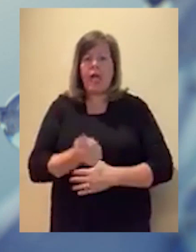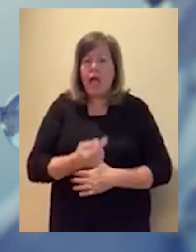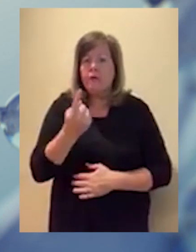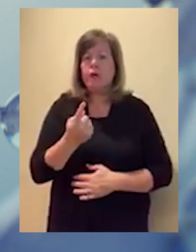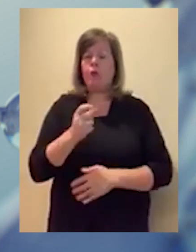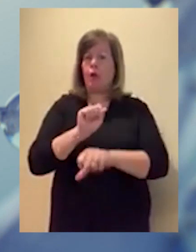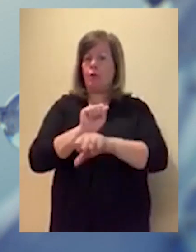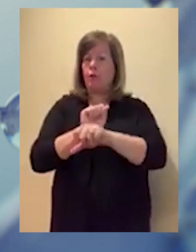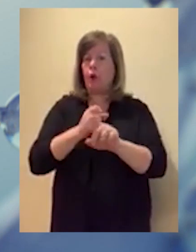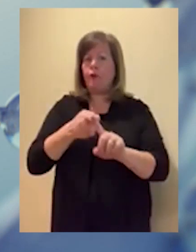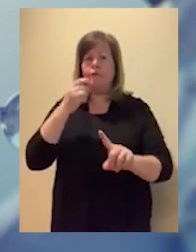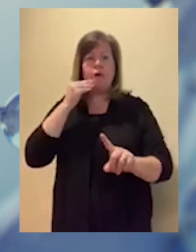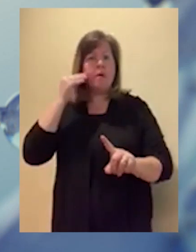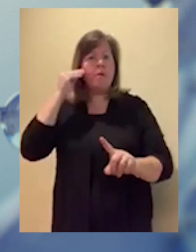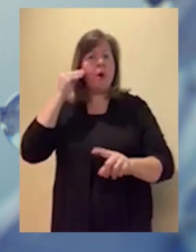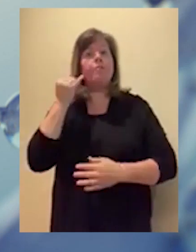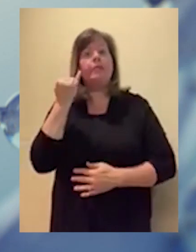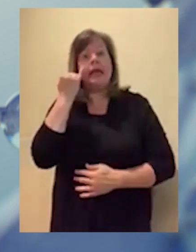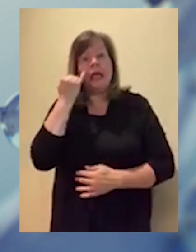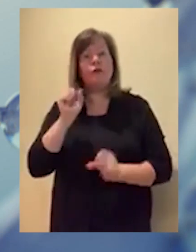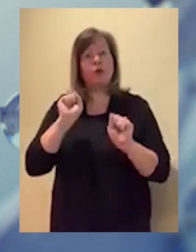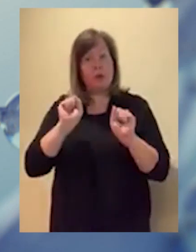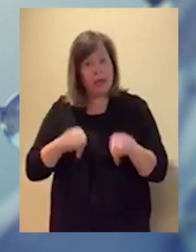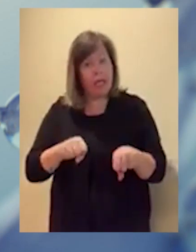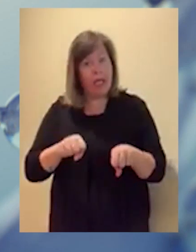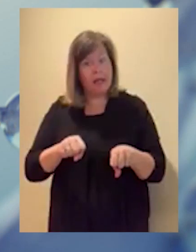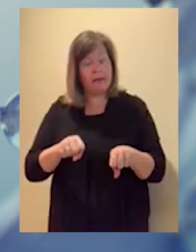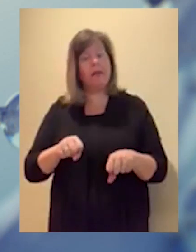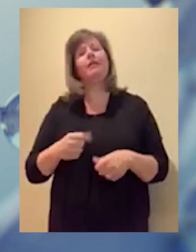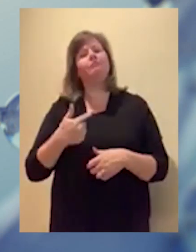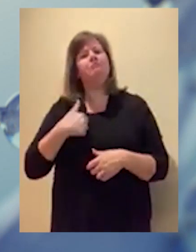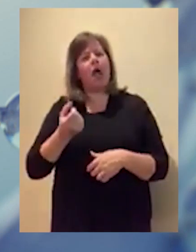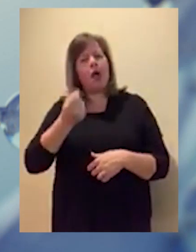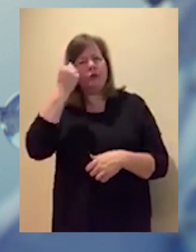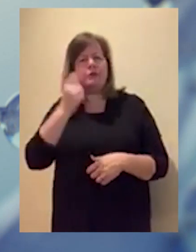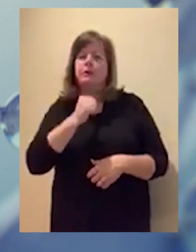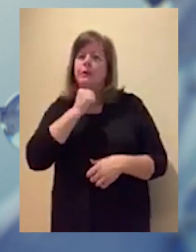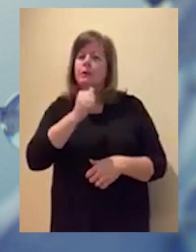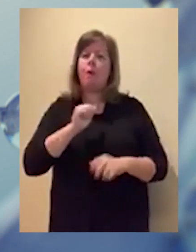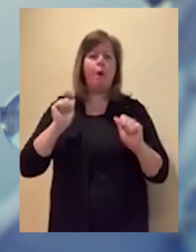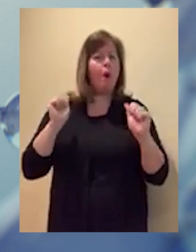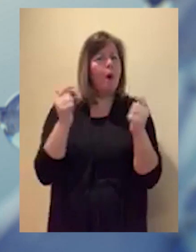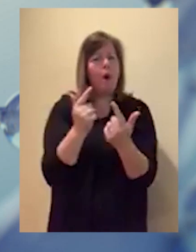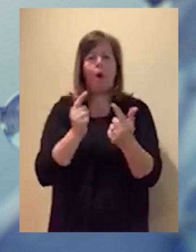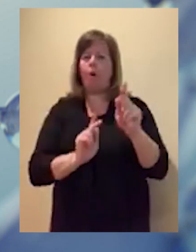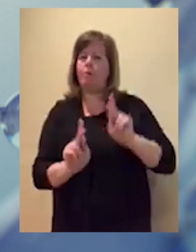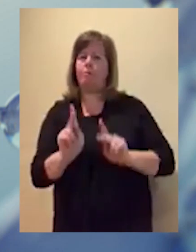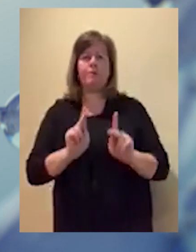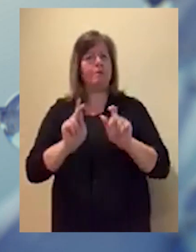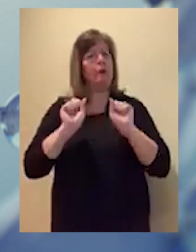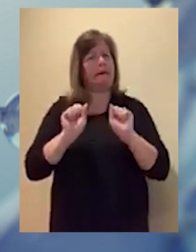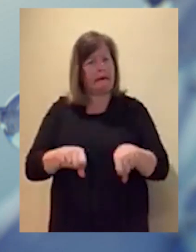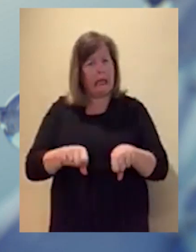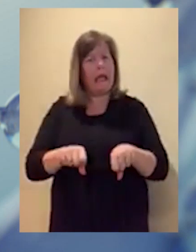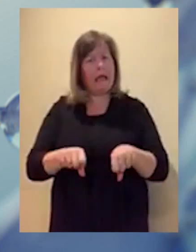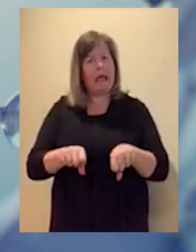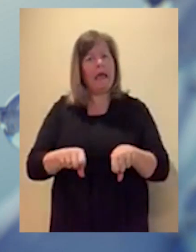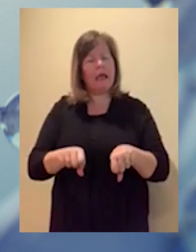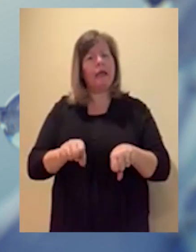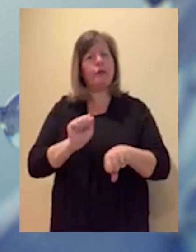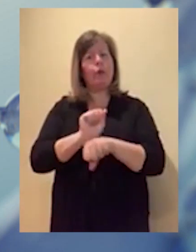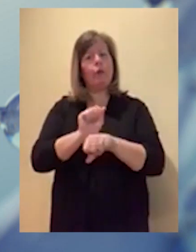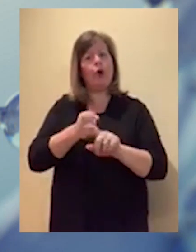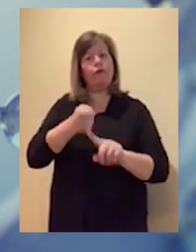Y me doy cuenta de que todo el mundo no puede tomar esta decisión. No todo el mundo puede trabajar desde casa. Y cuando